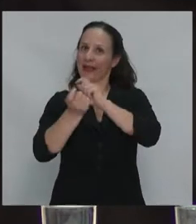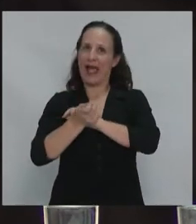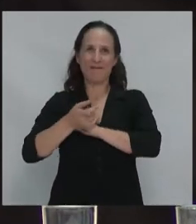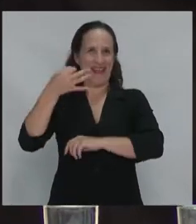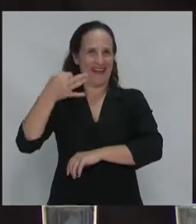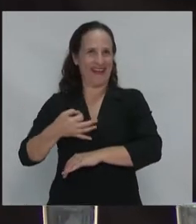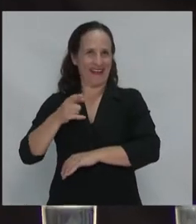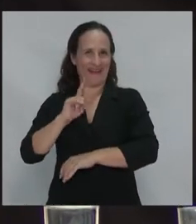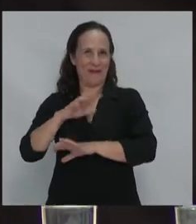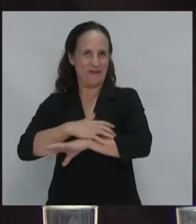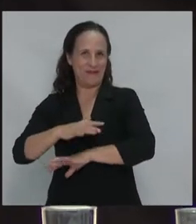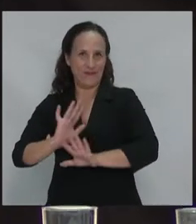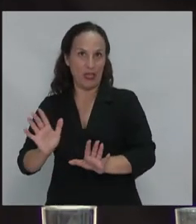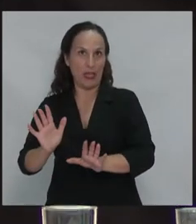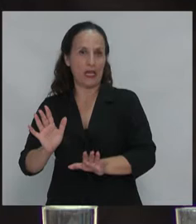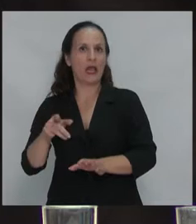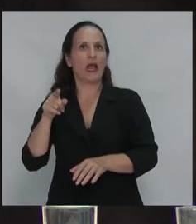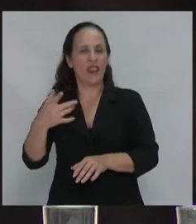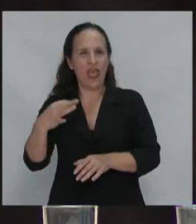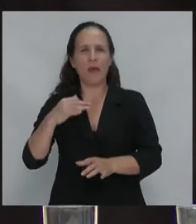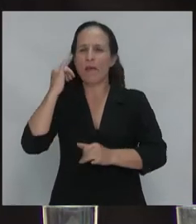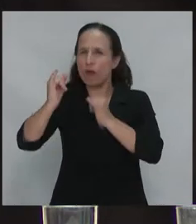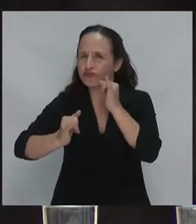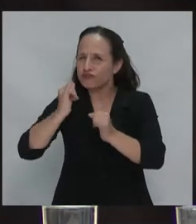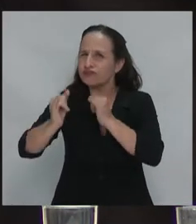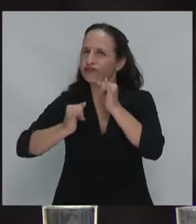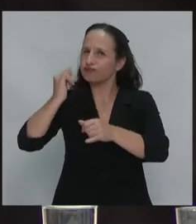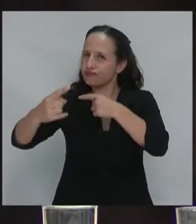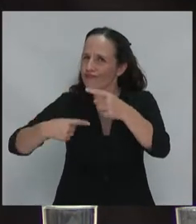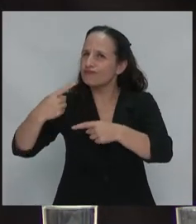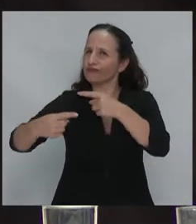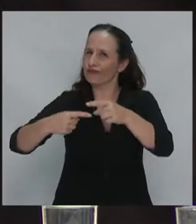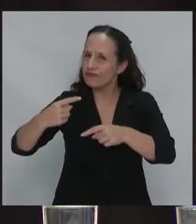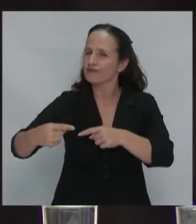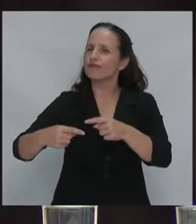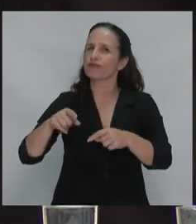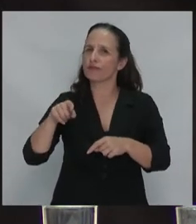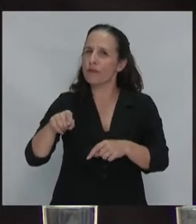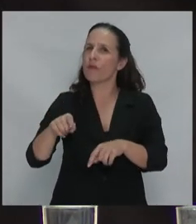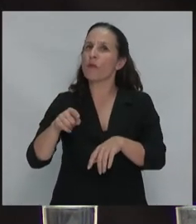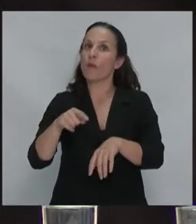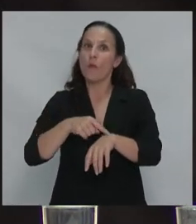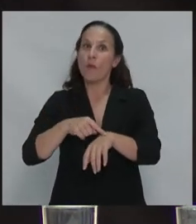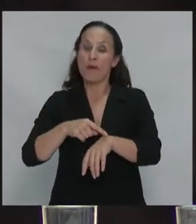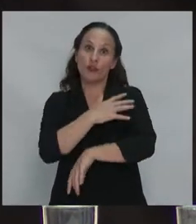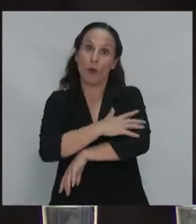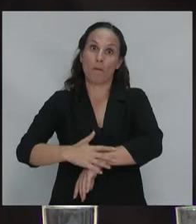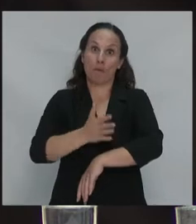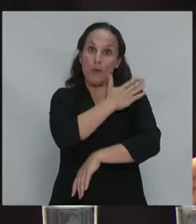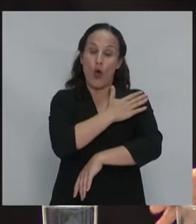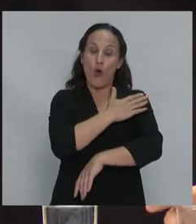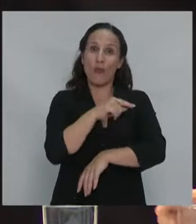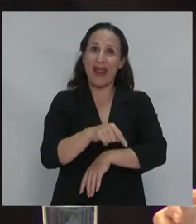cuando hay gente que haya salido de la pobreza en el momento de ser pobres